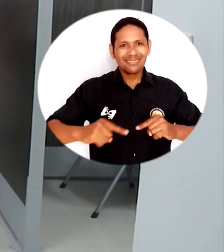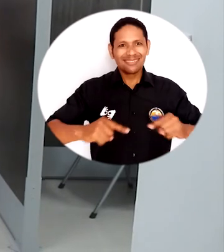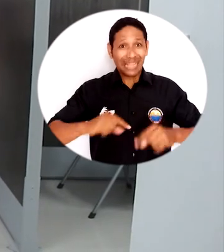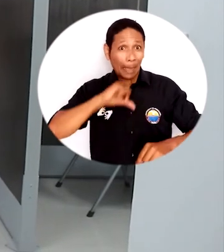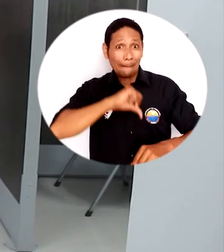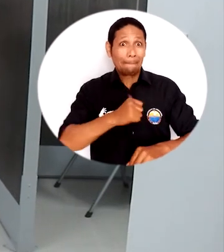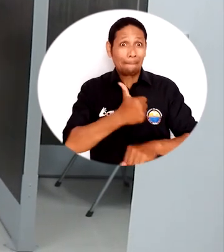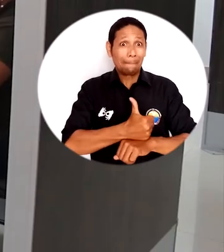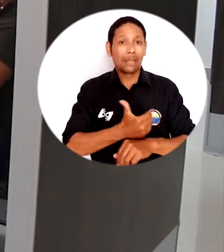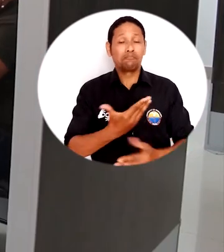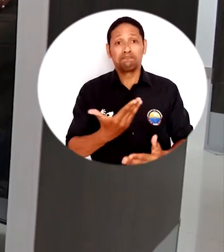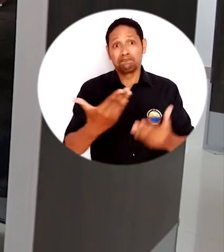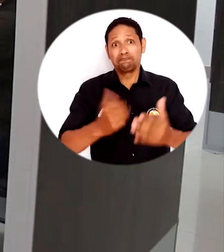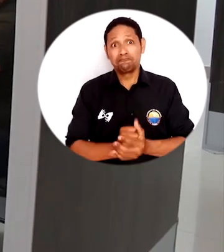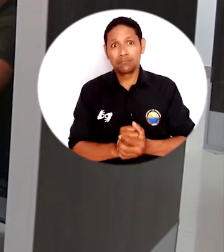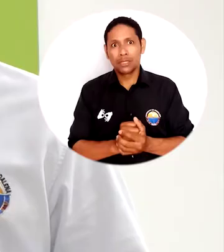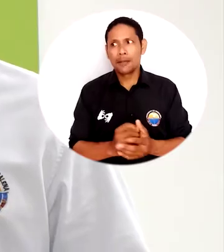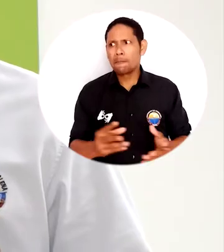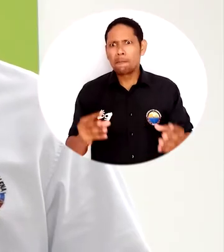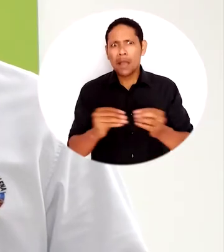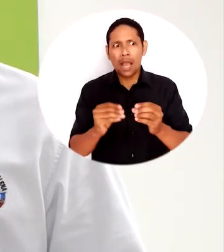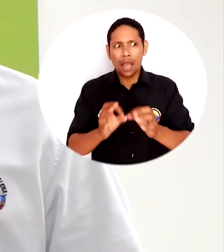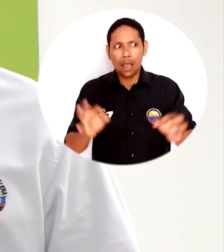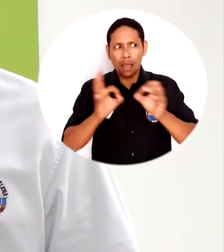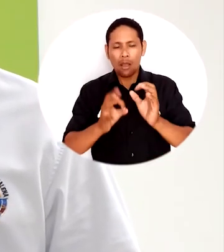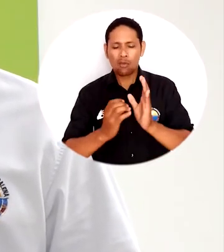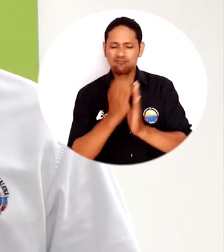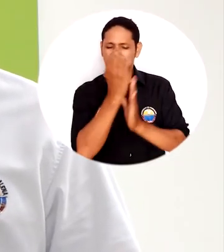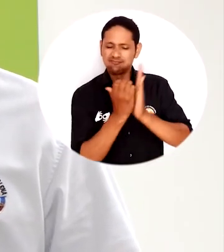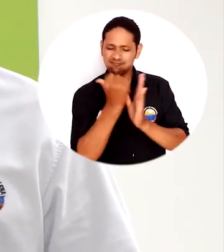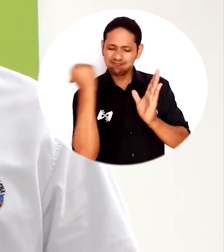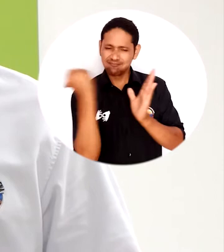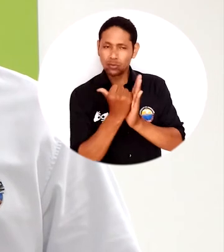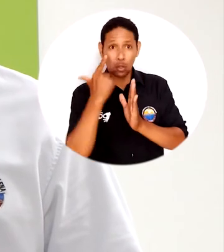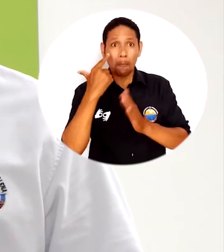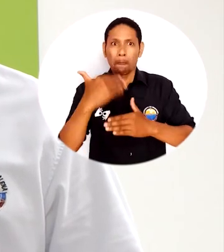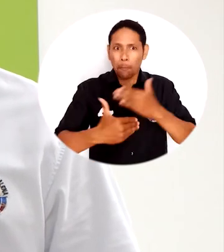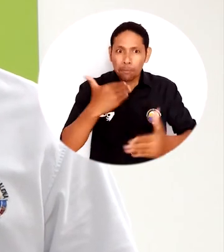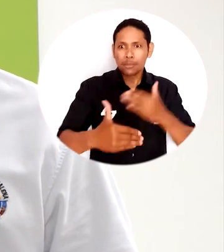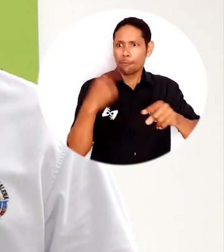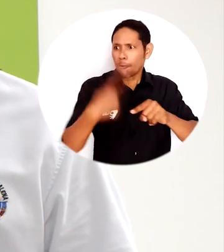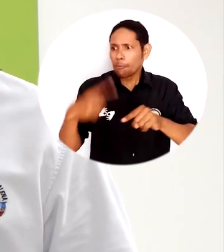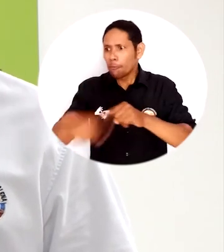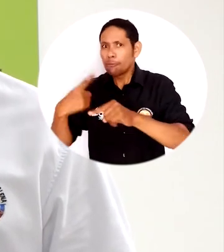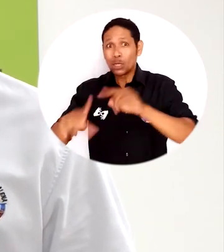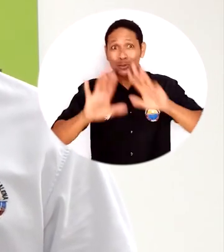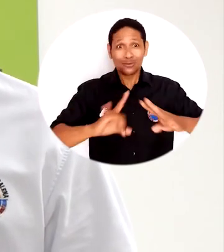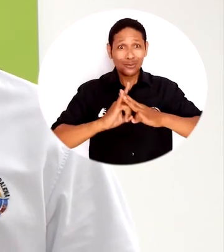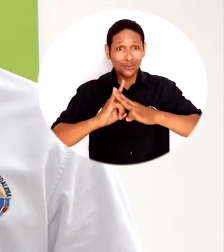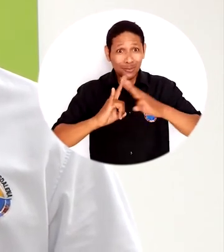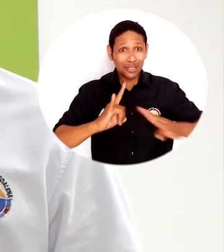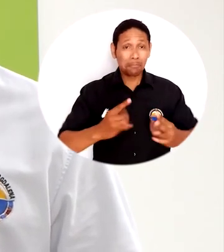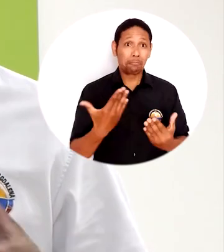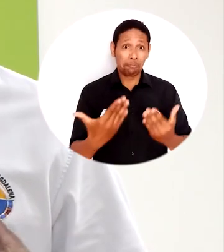de la actual administración del señor rector Pablo Vera Salazar, en la cual se establecieron certificar los procesos de las diferentes dependencias de